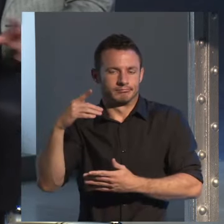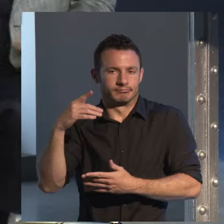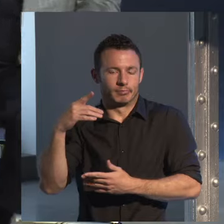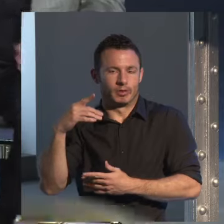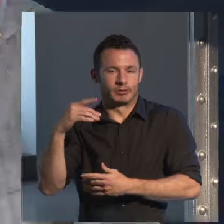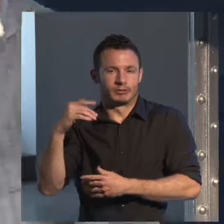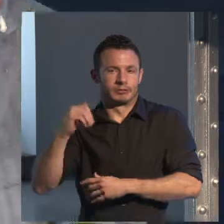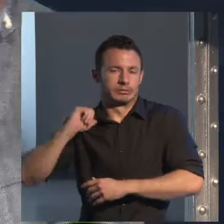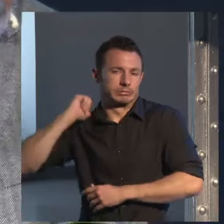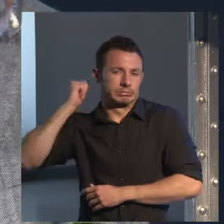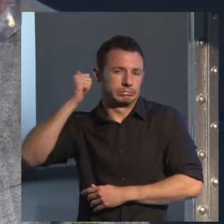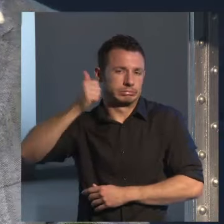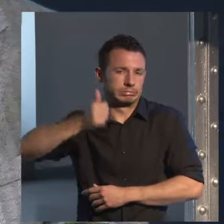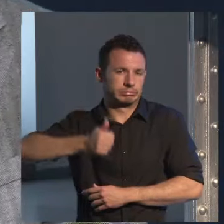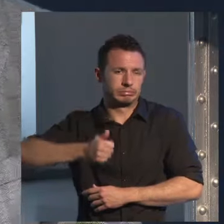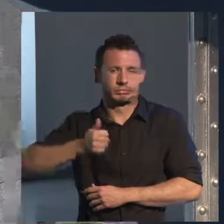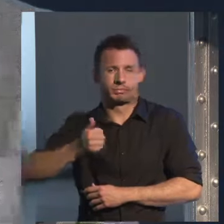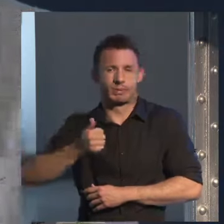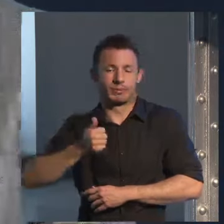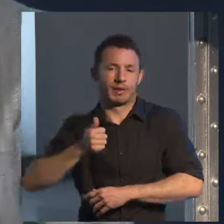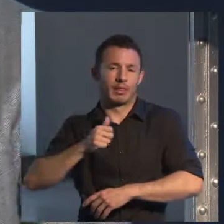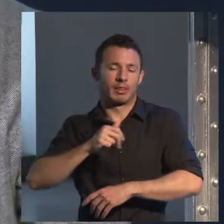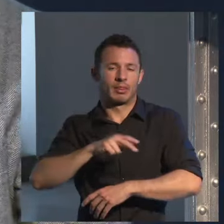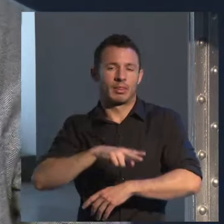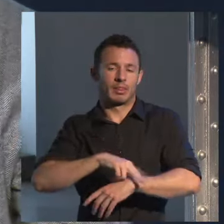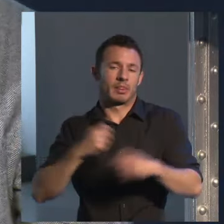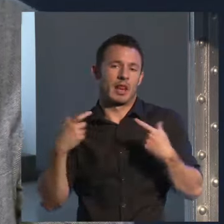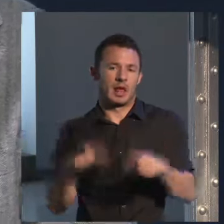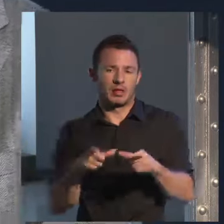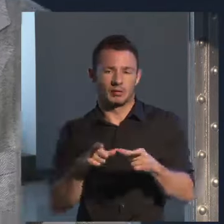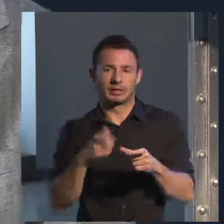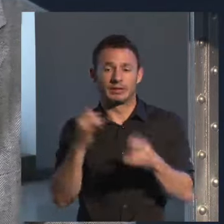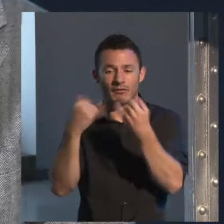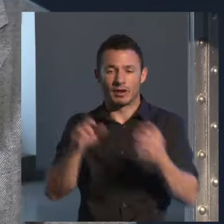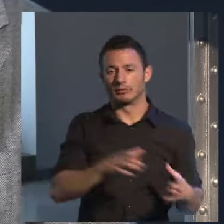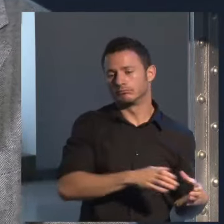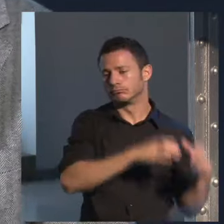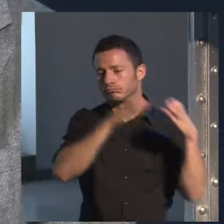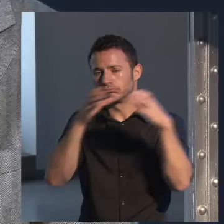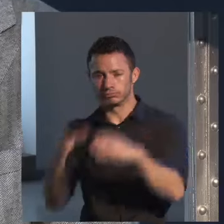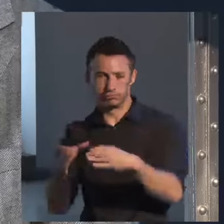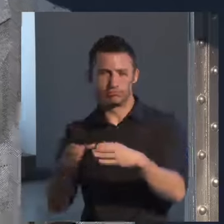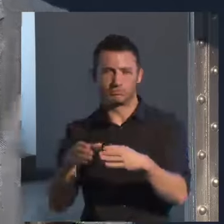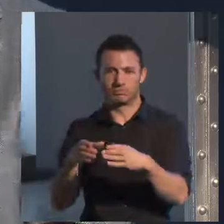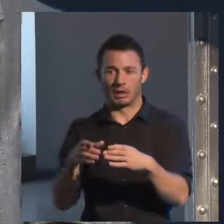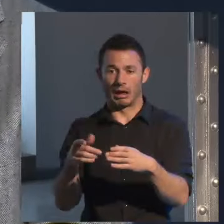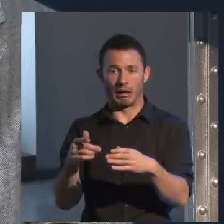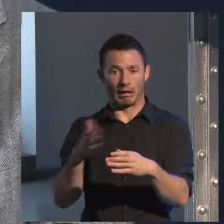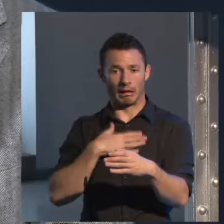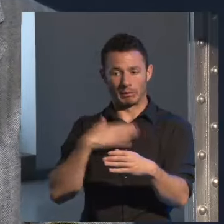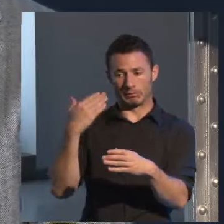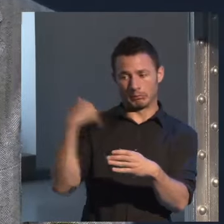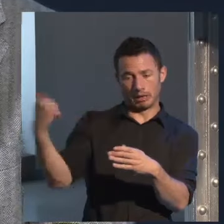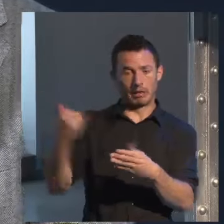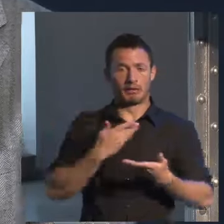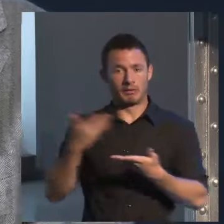organizaba una delegación que iba a una feria o a un encuentro de escritores y tal, a mí nunca me invitaban porque yo era el escritor de